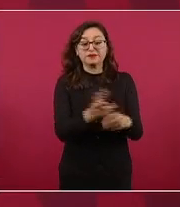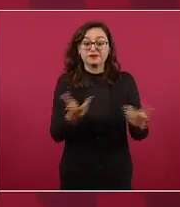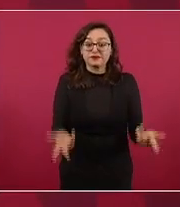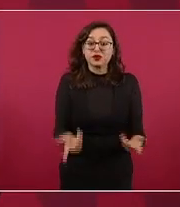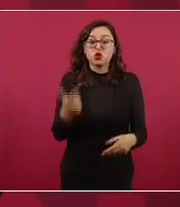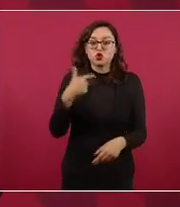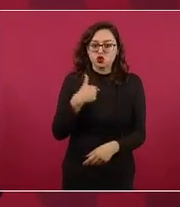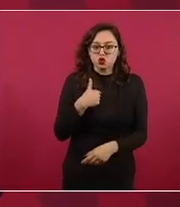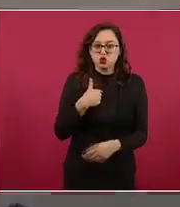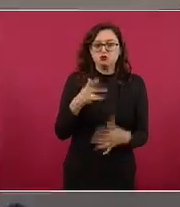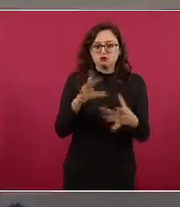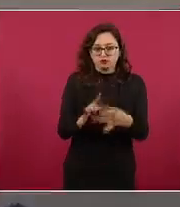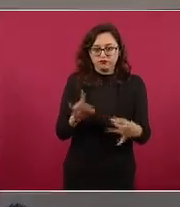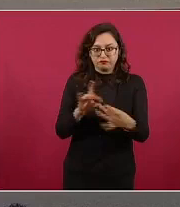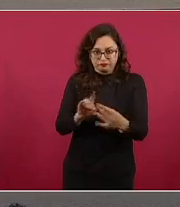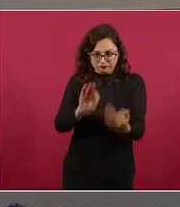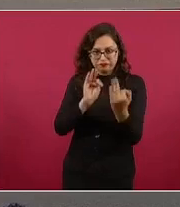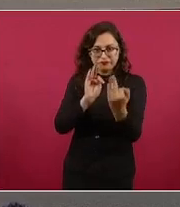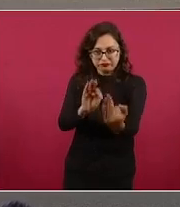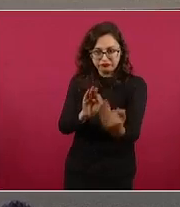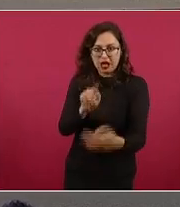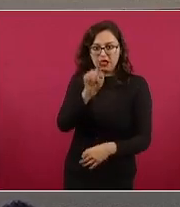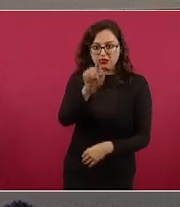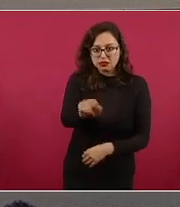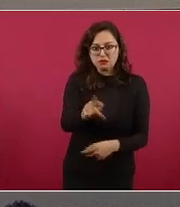te hablo de esta manera porque